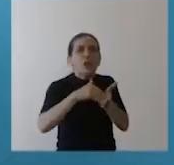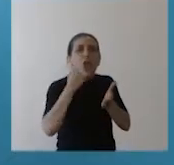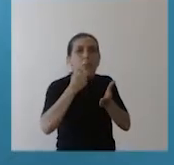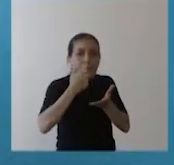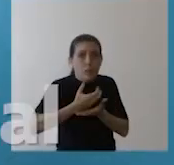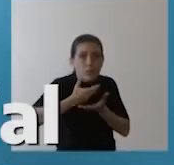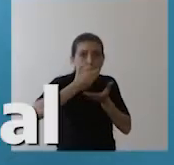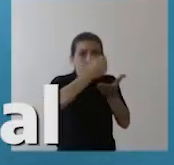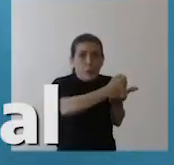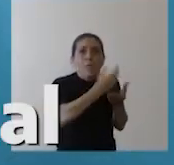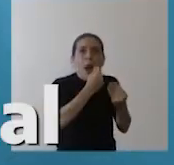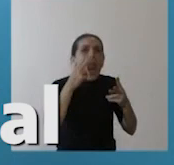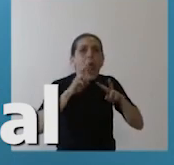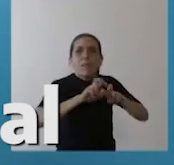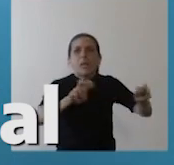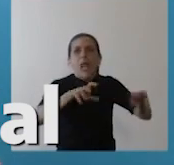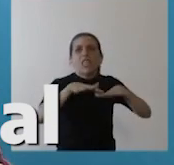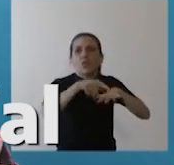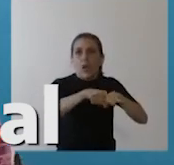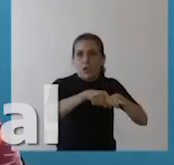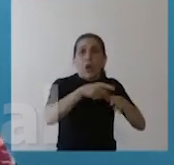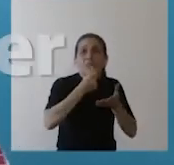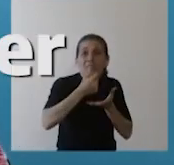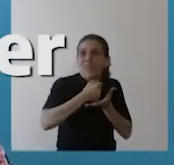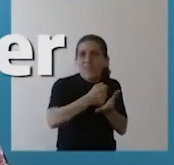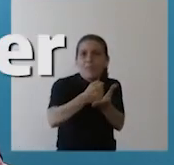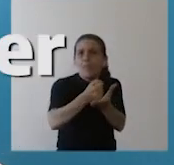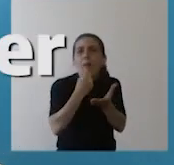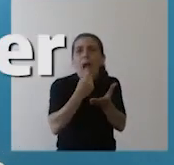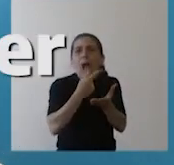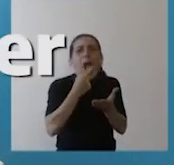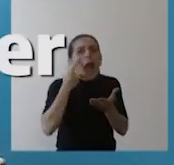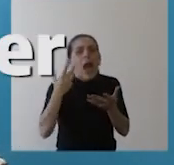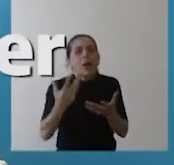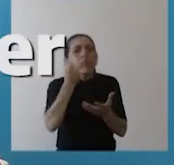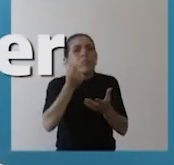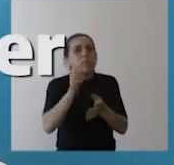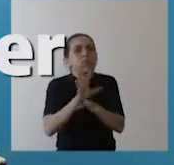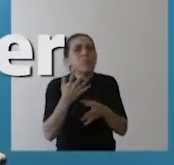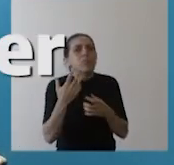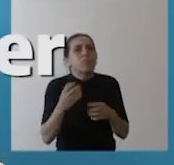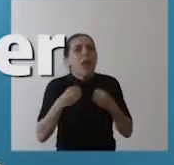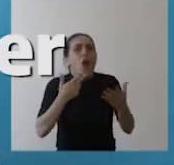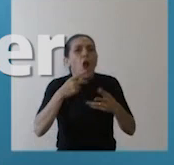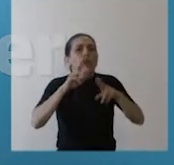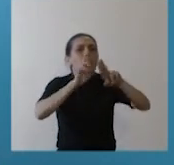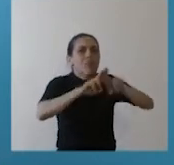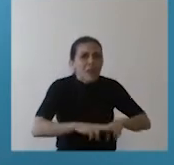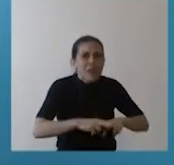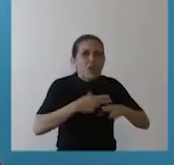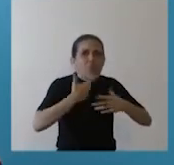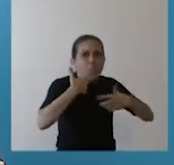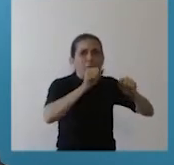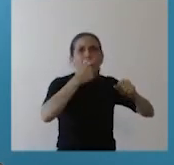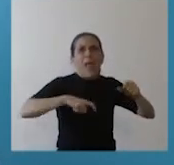dar respuesta a esta situación que va a tener como destino fortalecer el diagnóstico, fortalecer el equipamiento de todos los laboratorios del